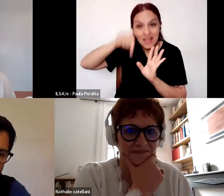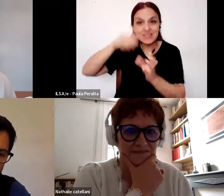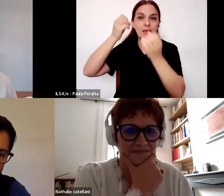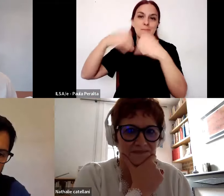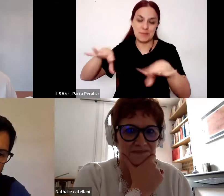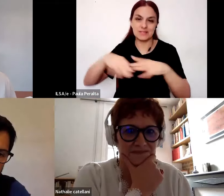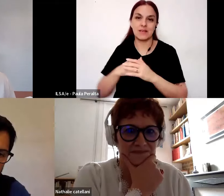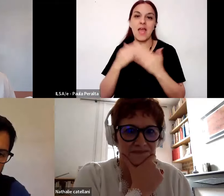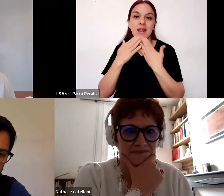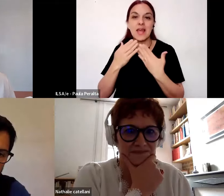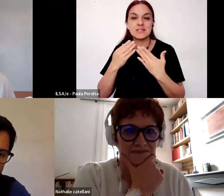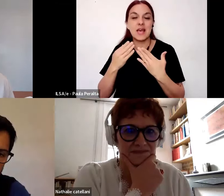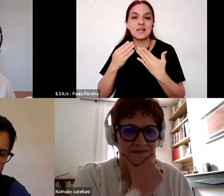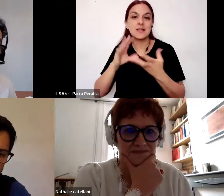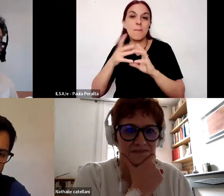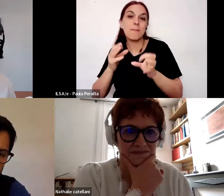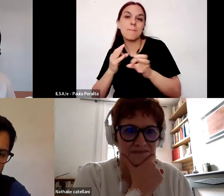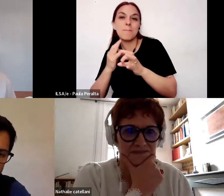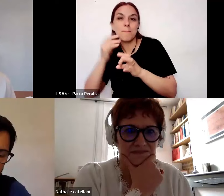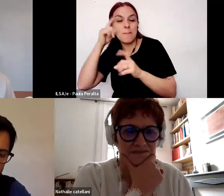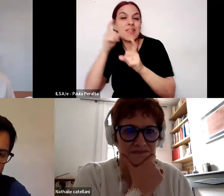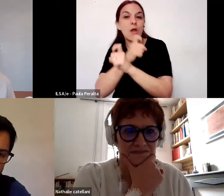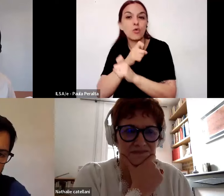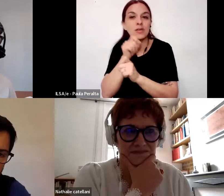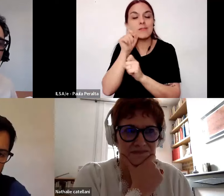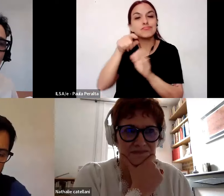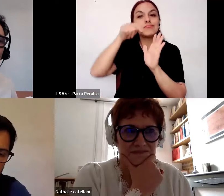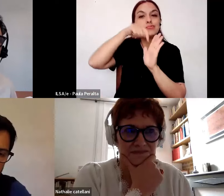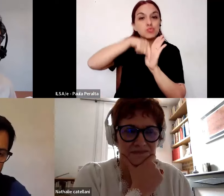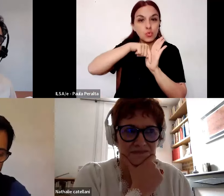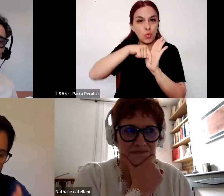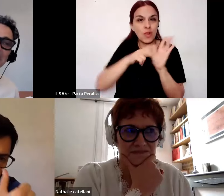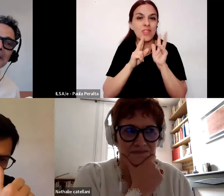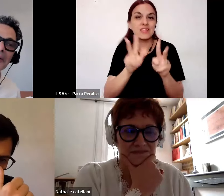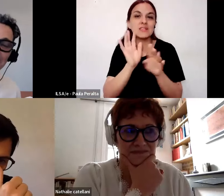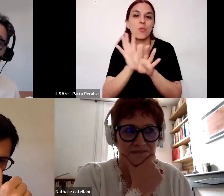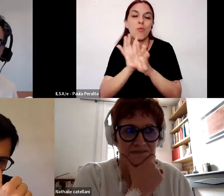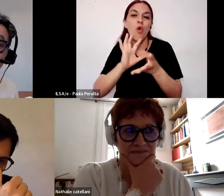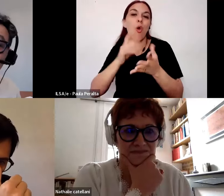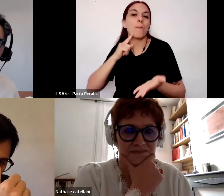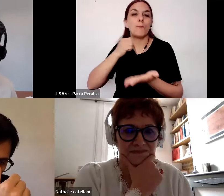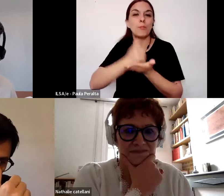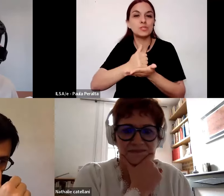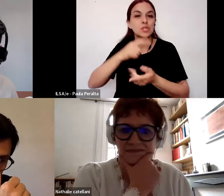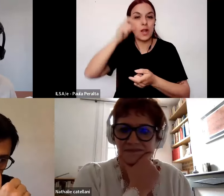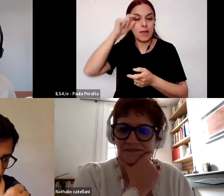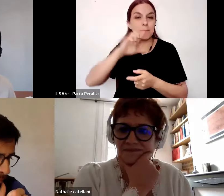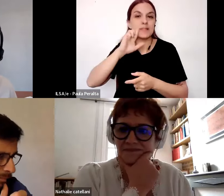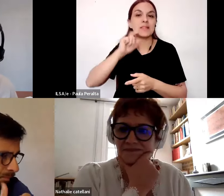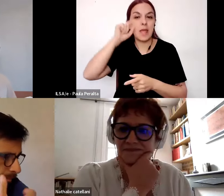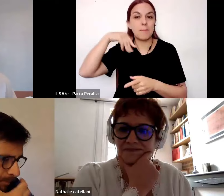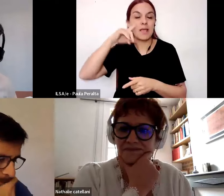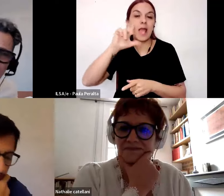las pedagogías críticas del sur se lo plantea como una posición epistémica al sur también como una posición